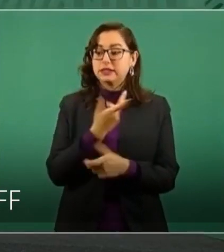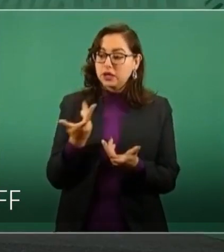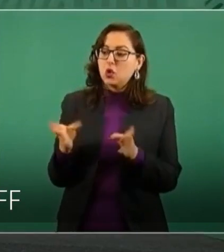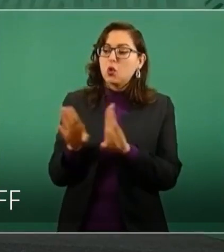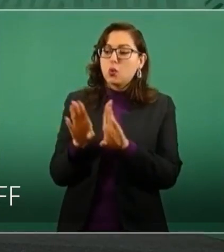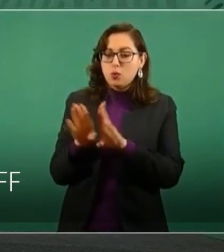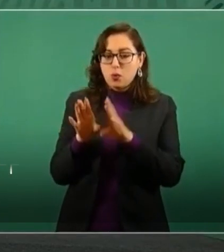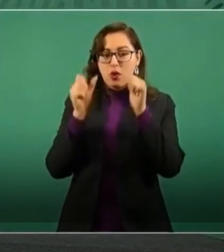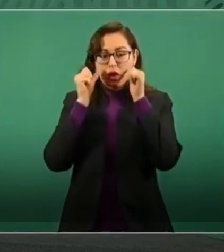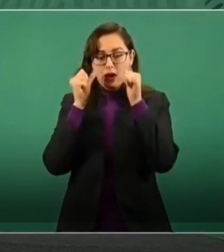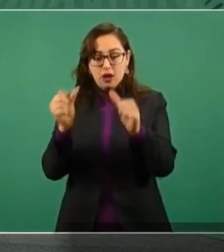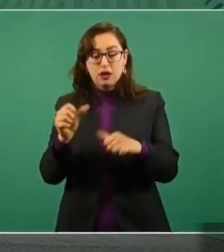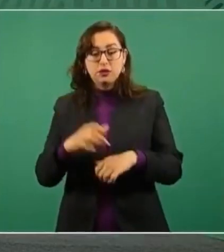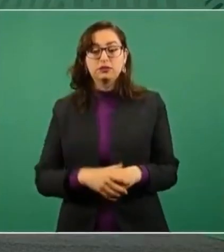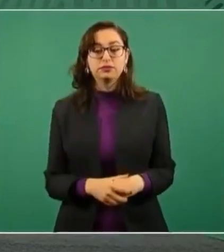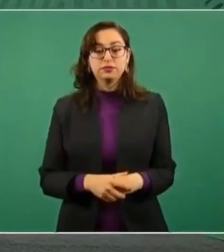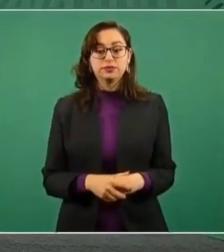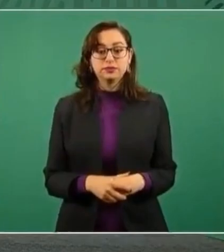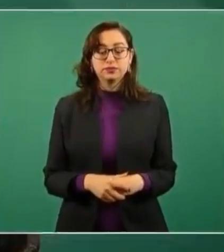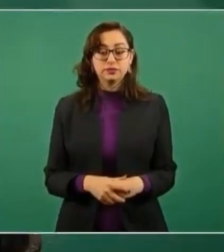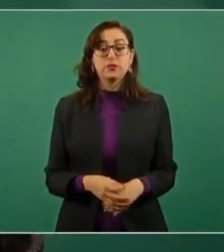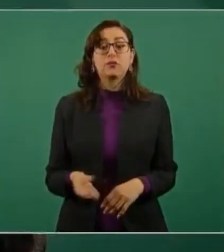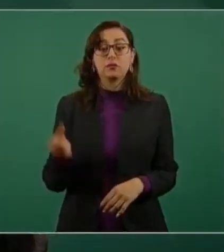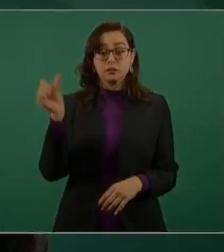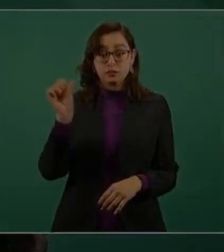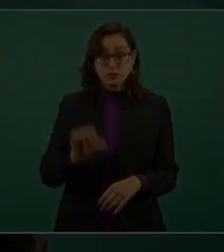Hoy tomo la más alta responsabilidad de ser secretaria de Estado.